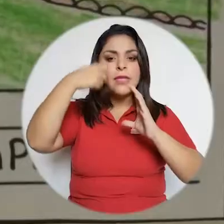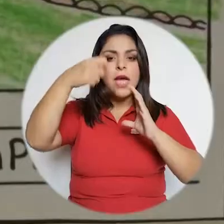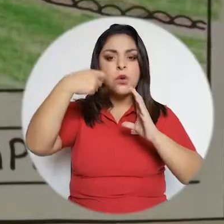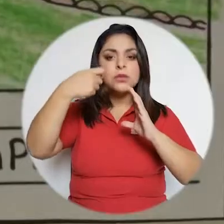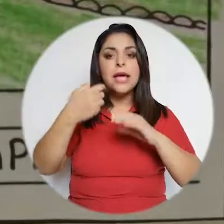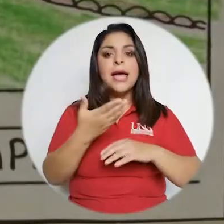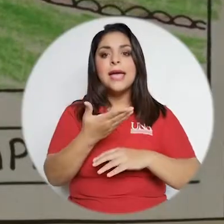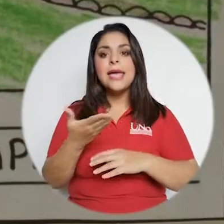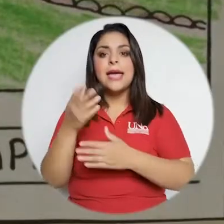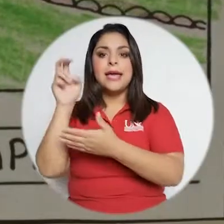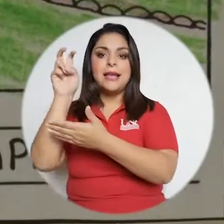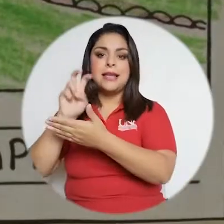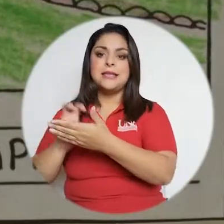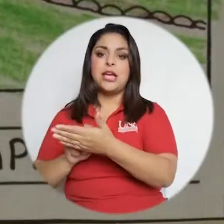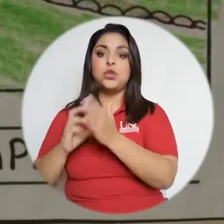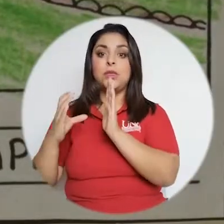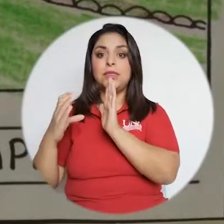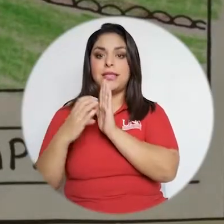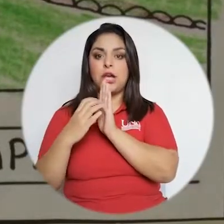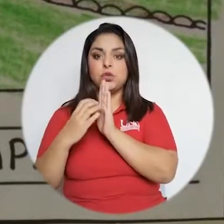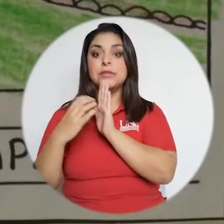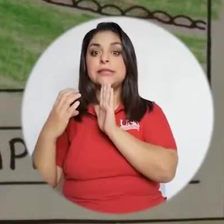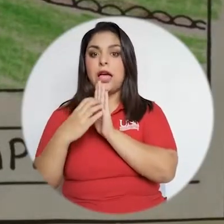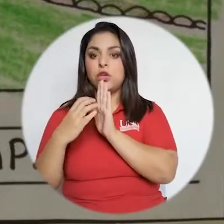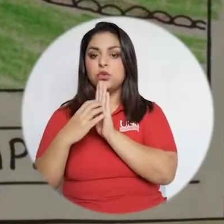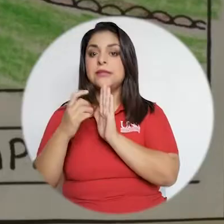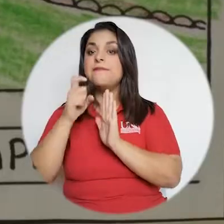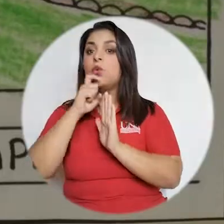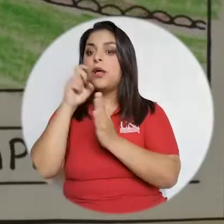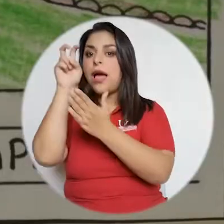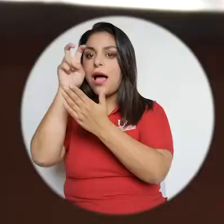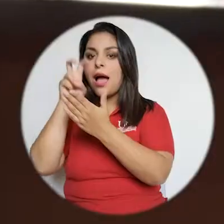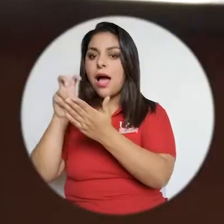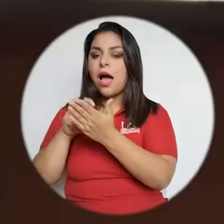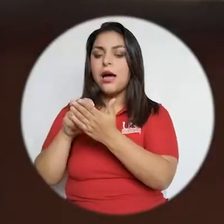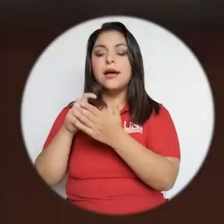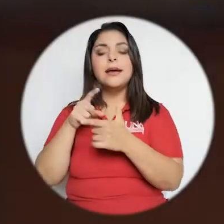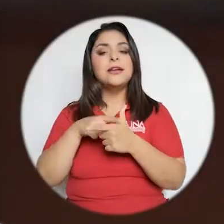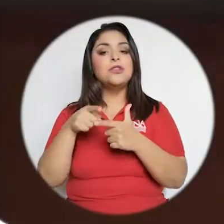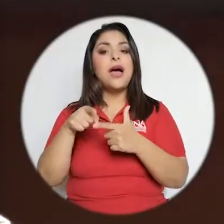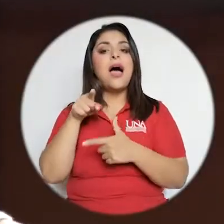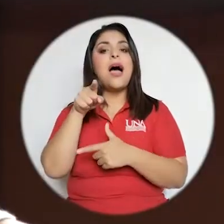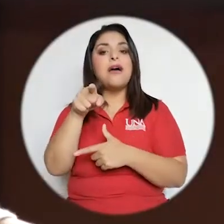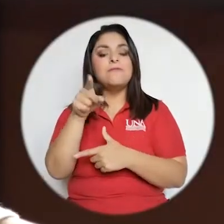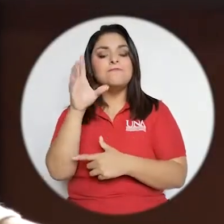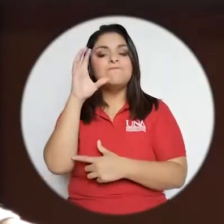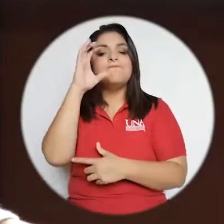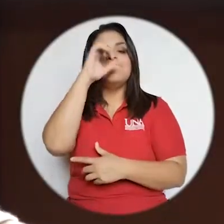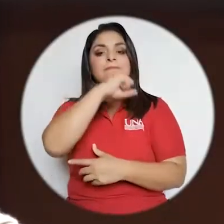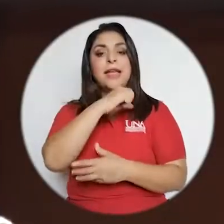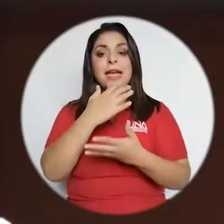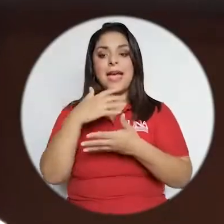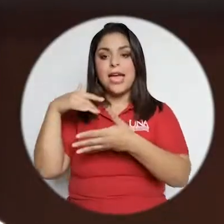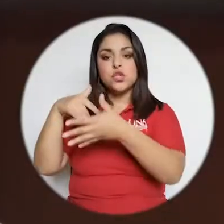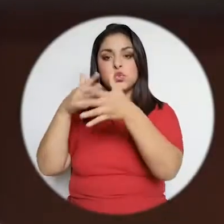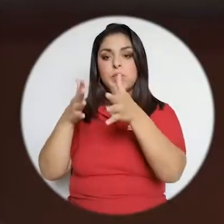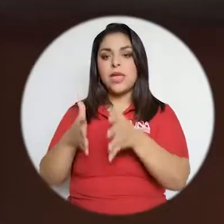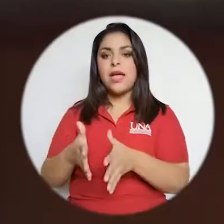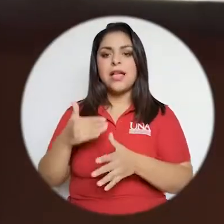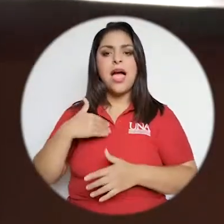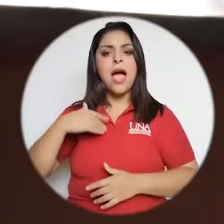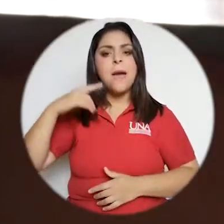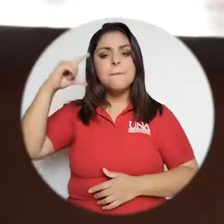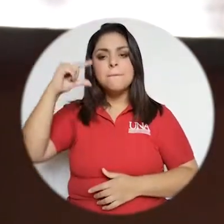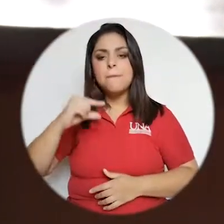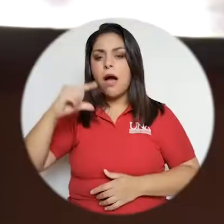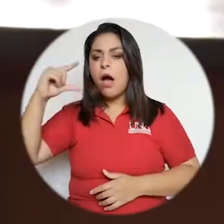textos o textos que tienen algún nivel de dificultad. Y esto se asocia a que nuestros estudiantes presentan muy